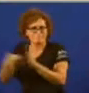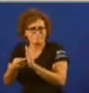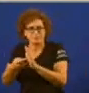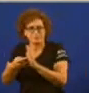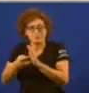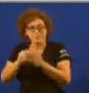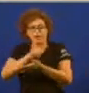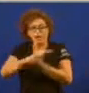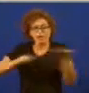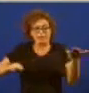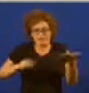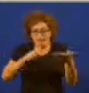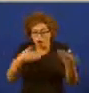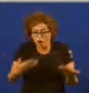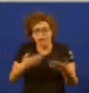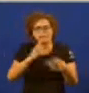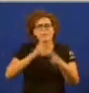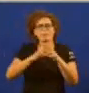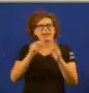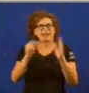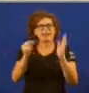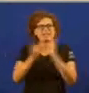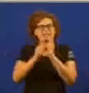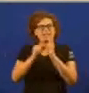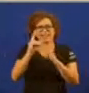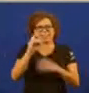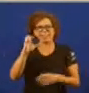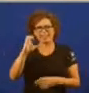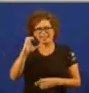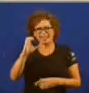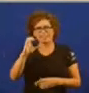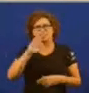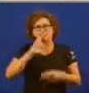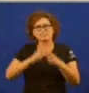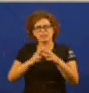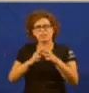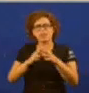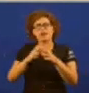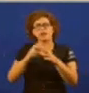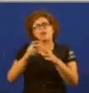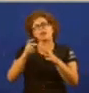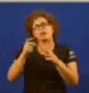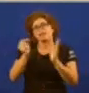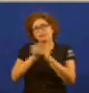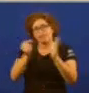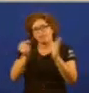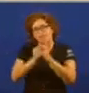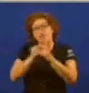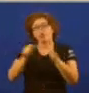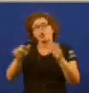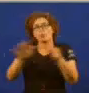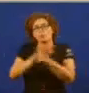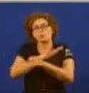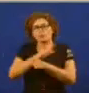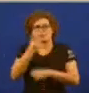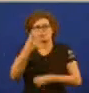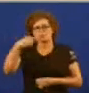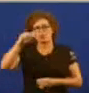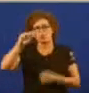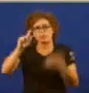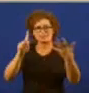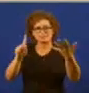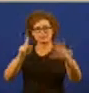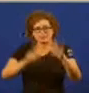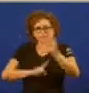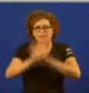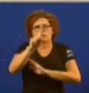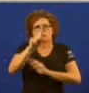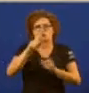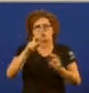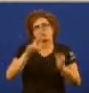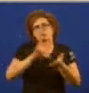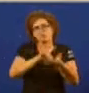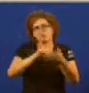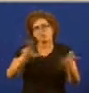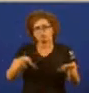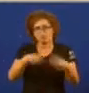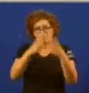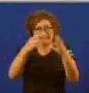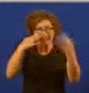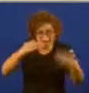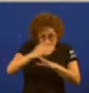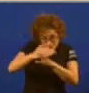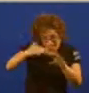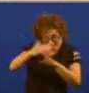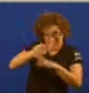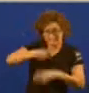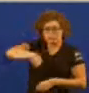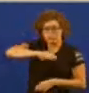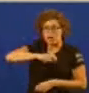presidente que non exerce como tal que use este debate para rivalizar coa prensa da caverna madrileña non ataque